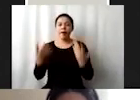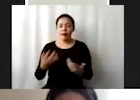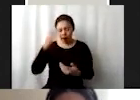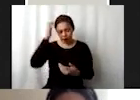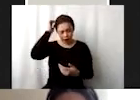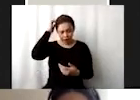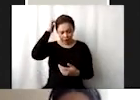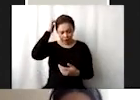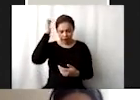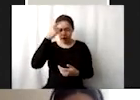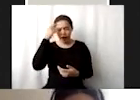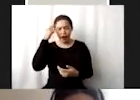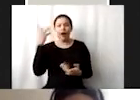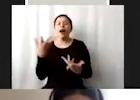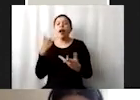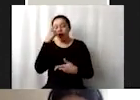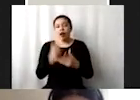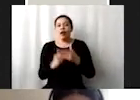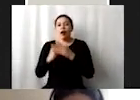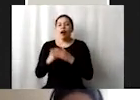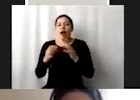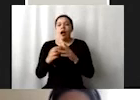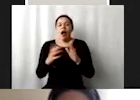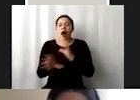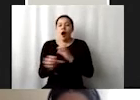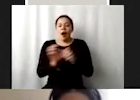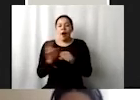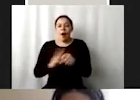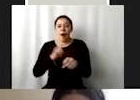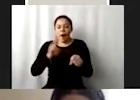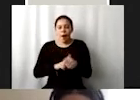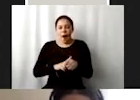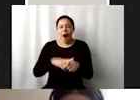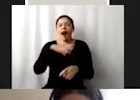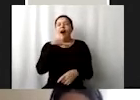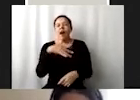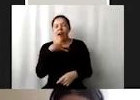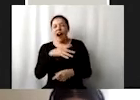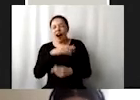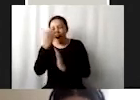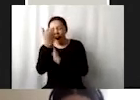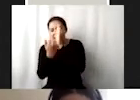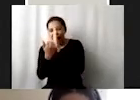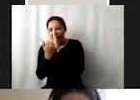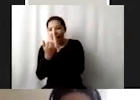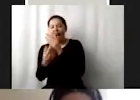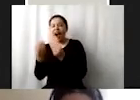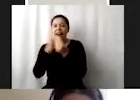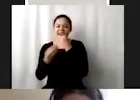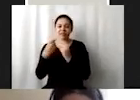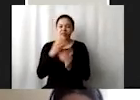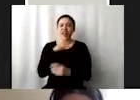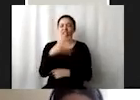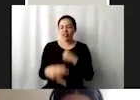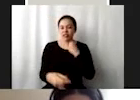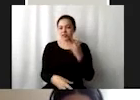sostenible y uso eficiente de los recursos naturales reducir el desperdicio de alimentos per cápita eso